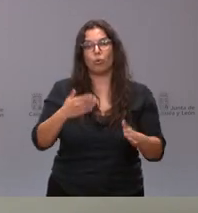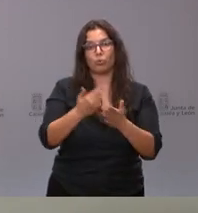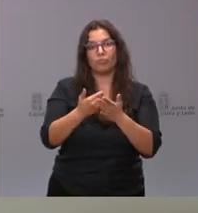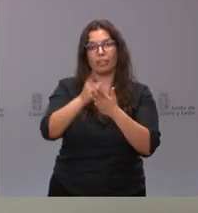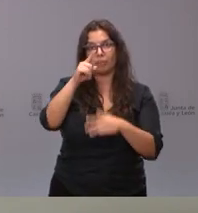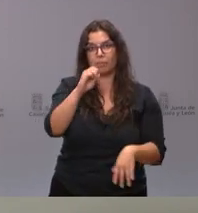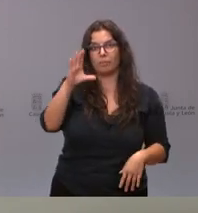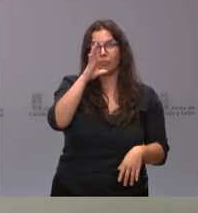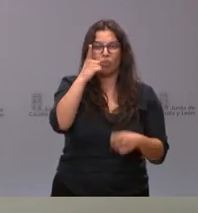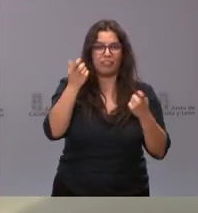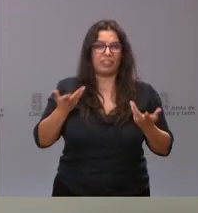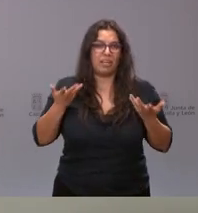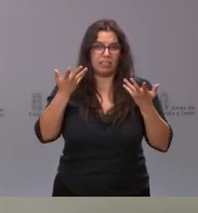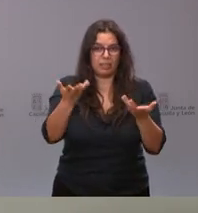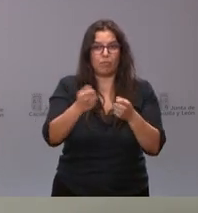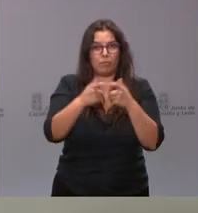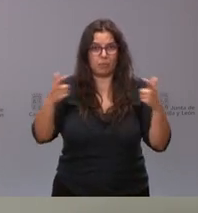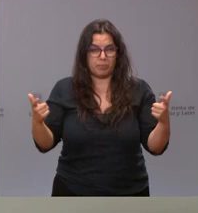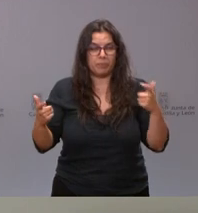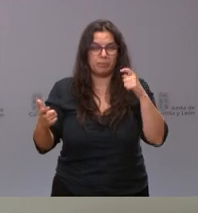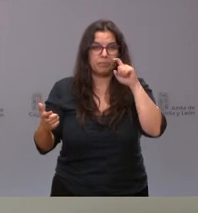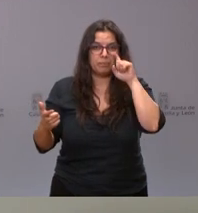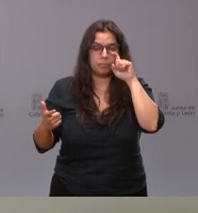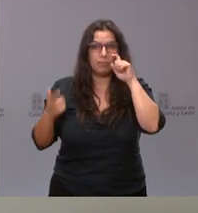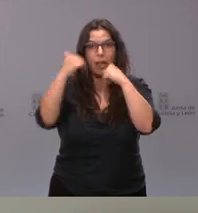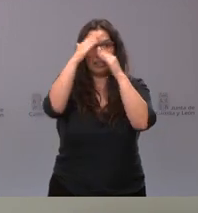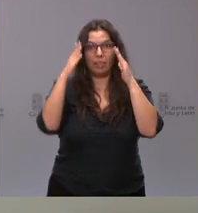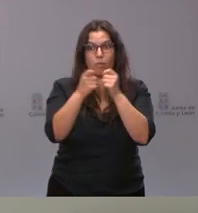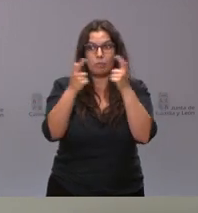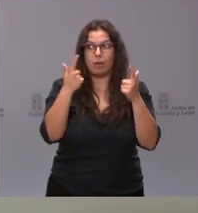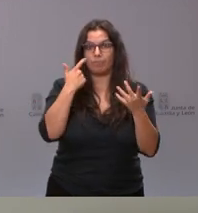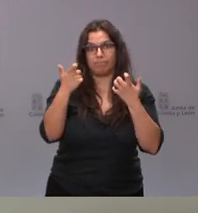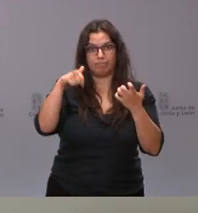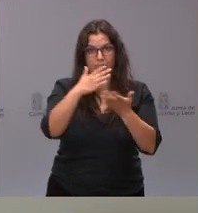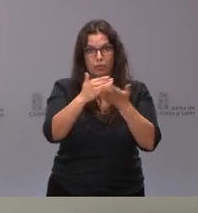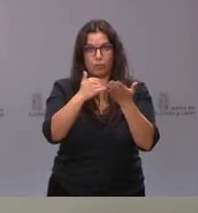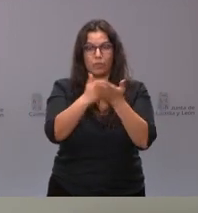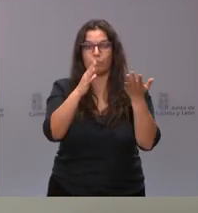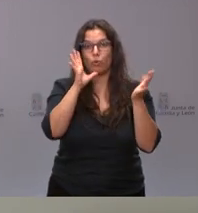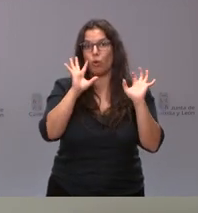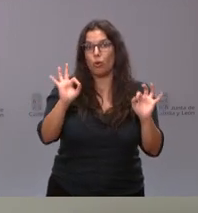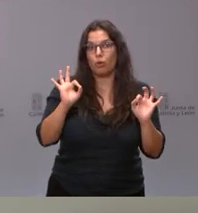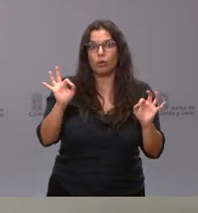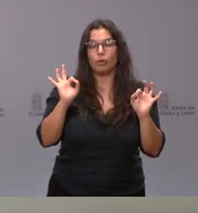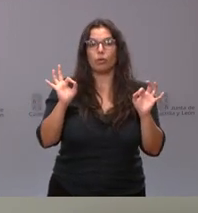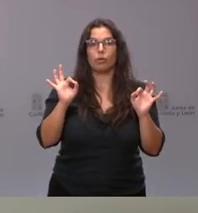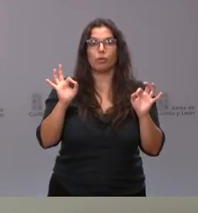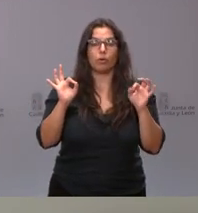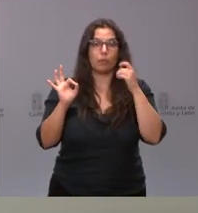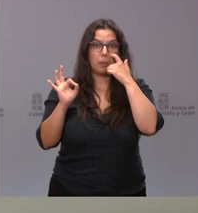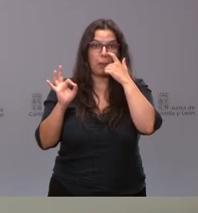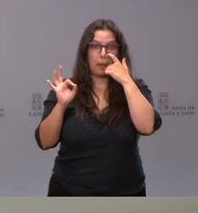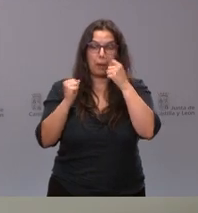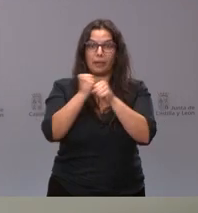una necesidad asistencial creciente, que se está apreciando en nuestra comunidad. Cada vez, lógicamente, la actividad que realiza